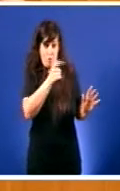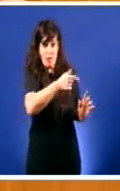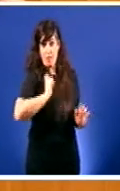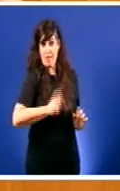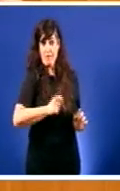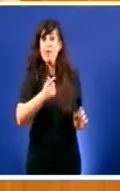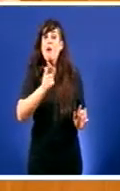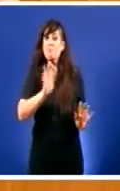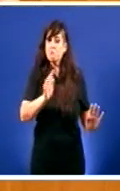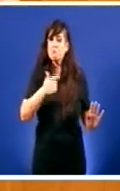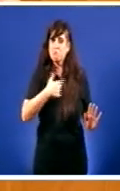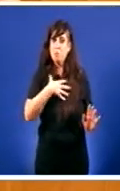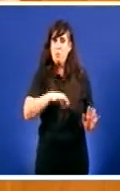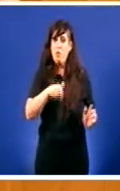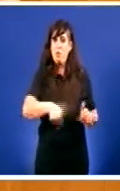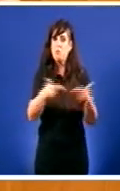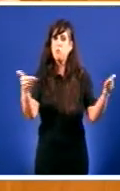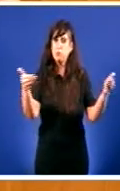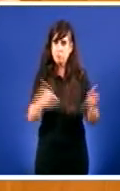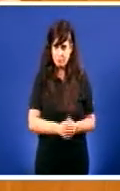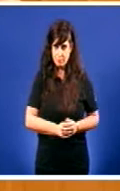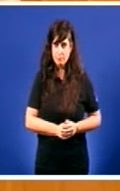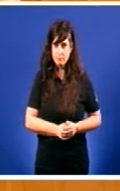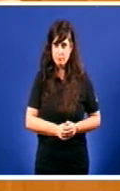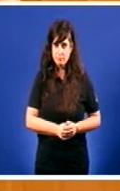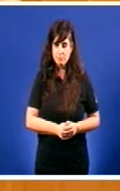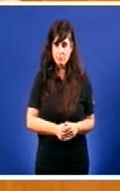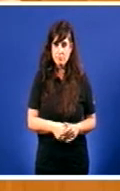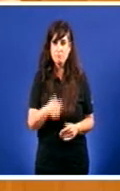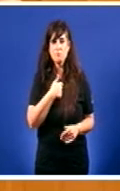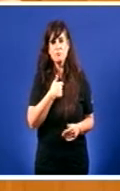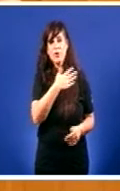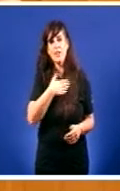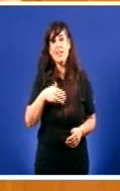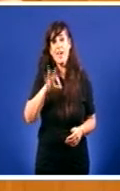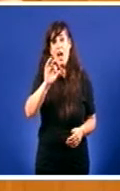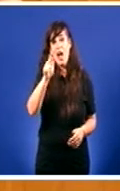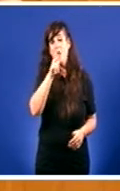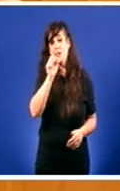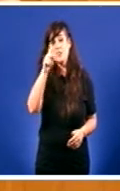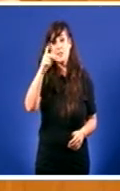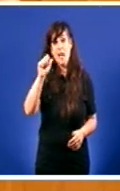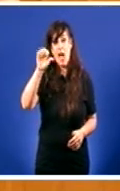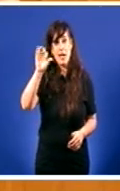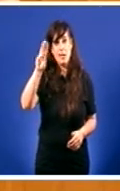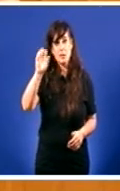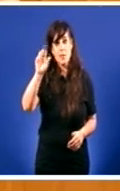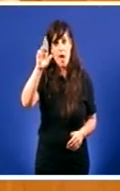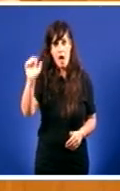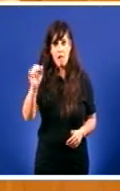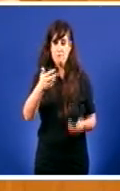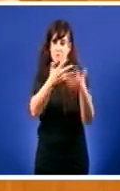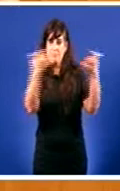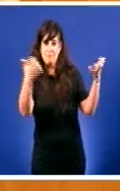inauguradas Vou a citar a William Shakespeare E vou a decir algo